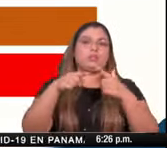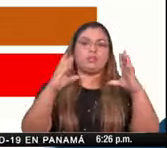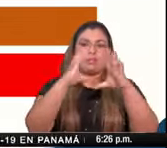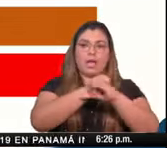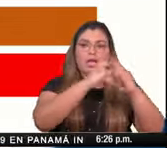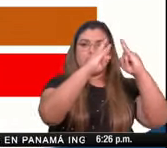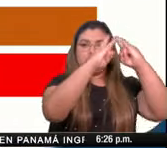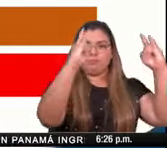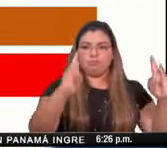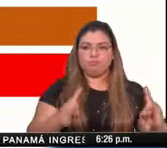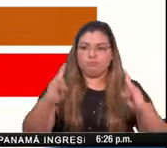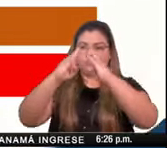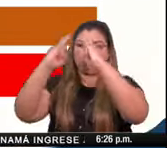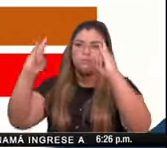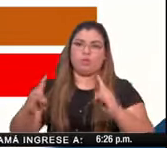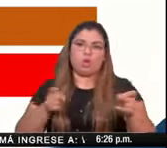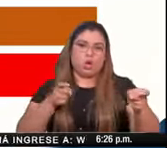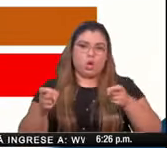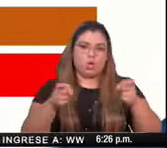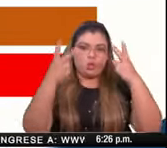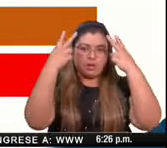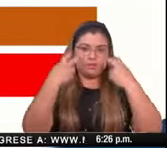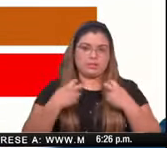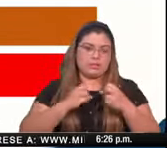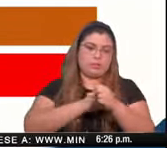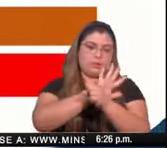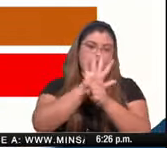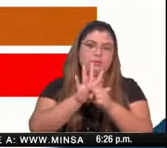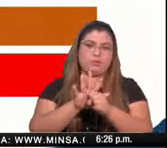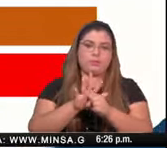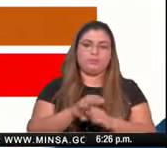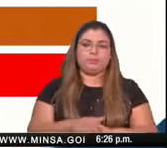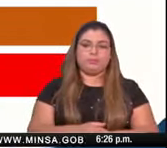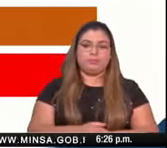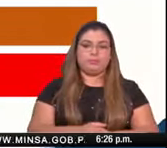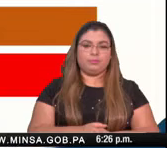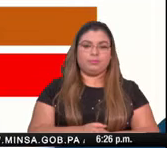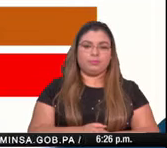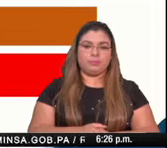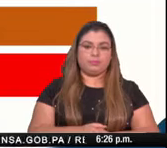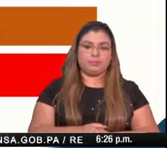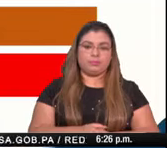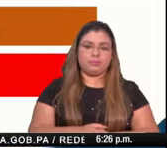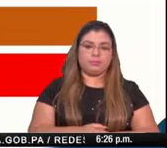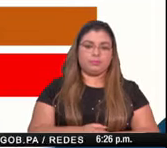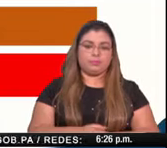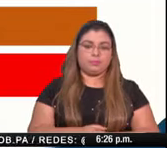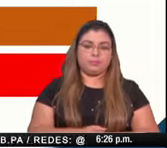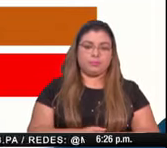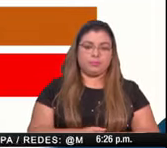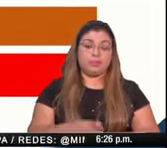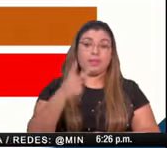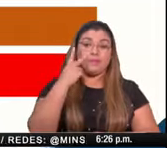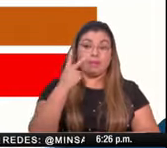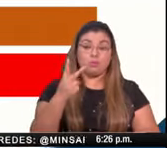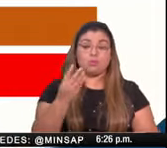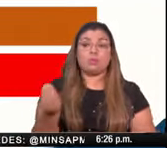y se siguen masificando las pruebas ante el desborde de tres de los cuatro indicadores para la apertura